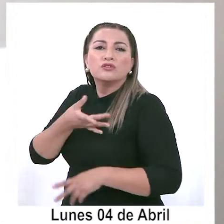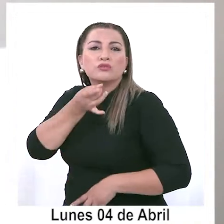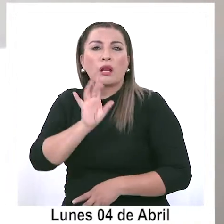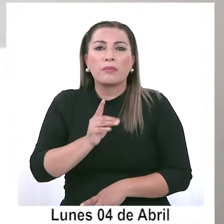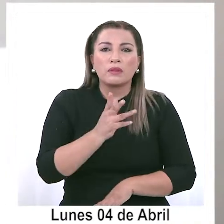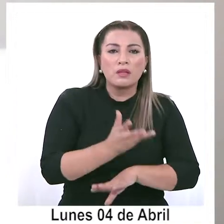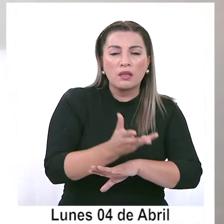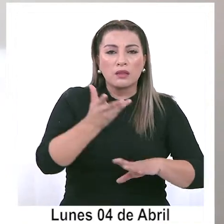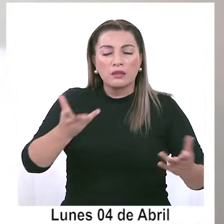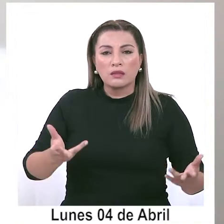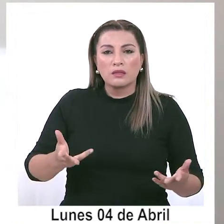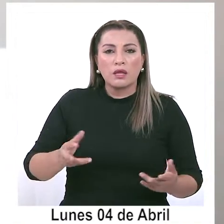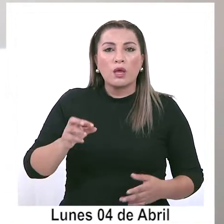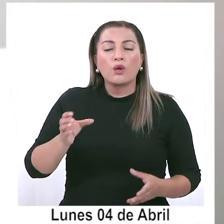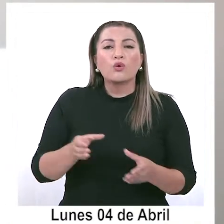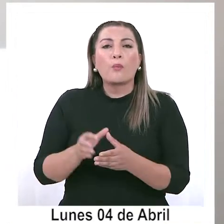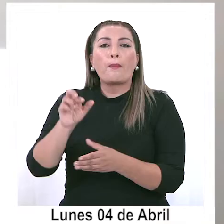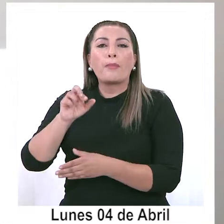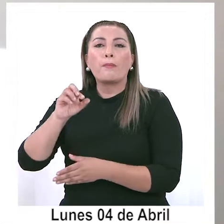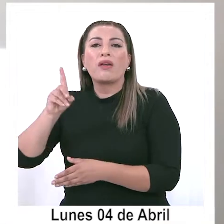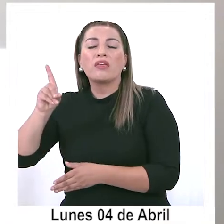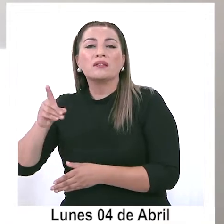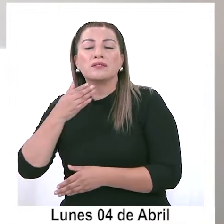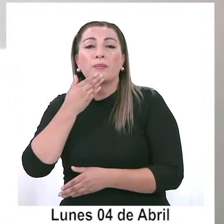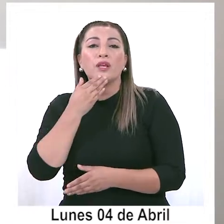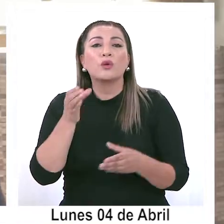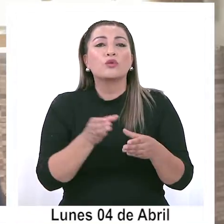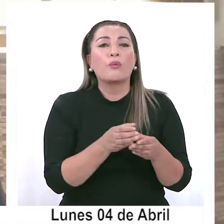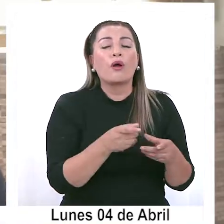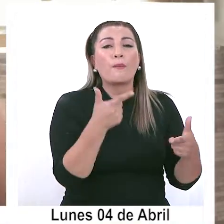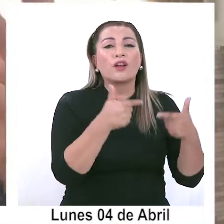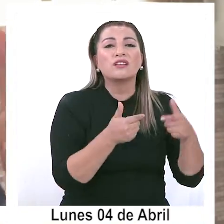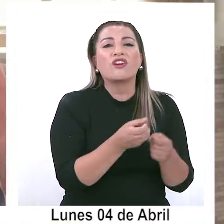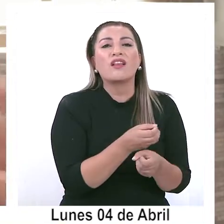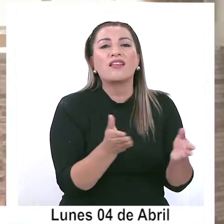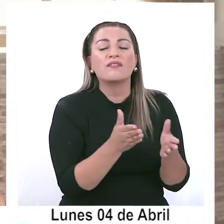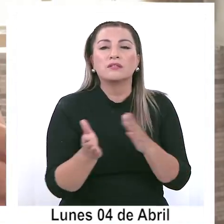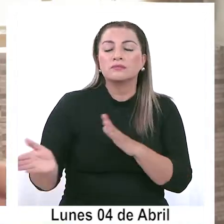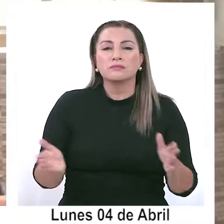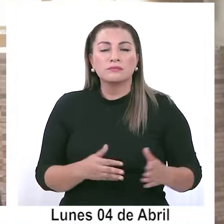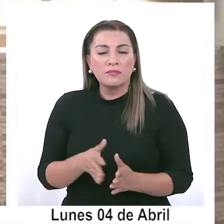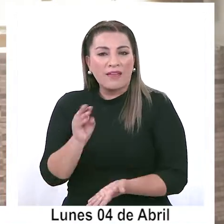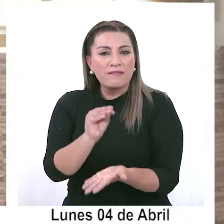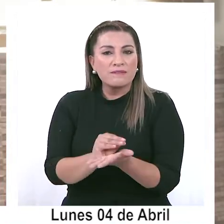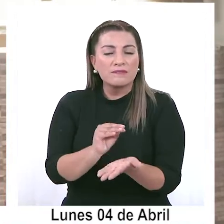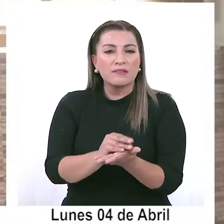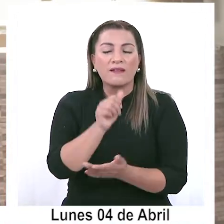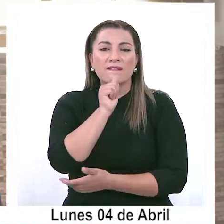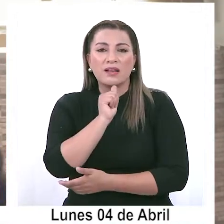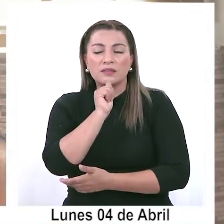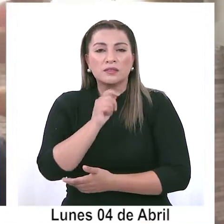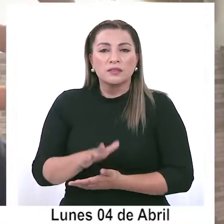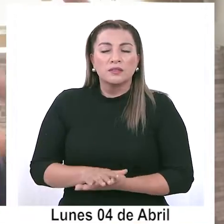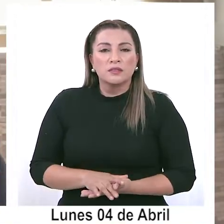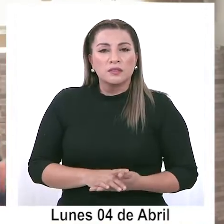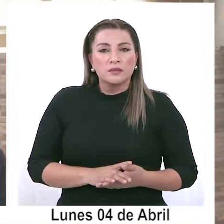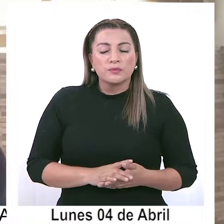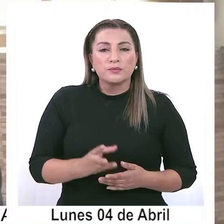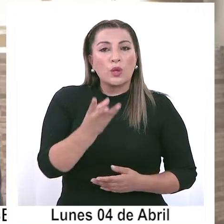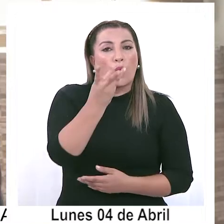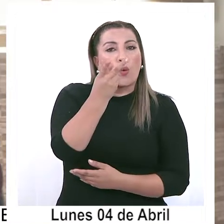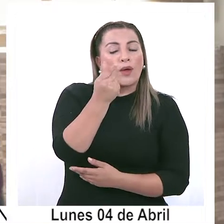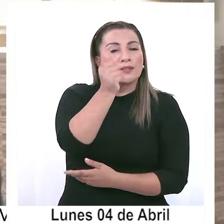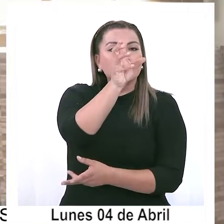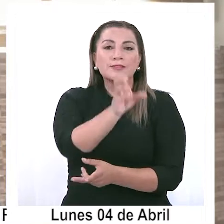tengamos el PPD y también el Partido Liberal presentes en este gabinete. Más que apostar a un número o una cantidad